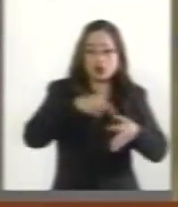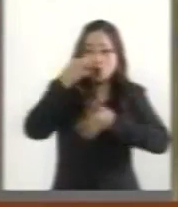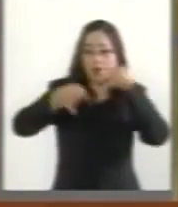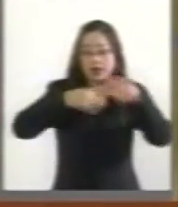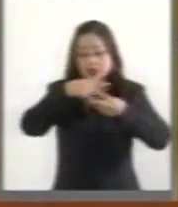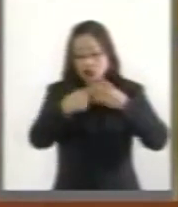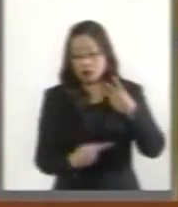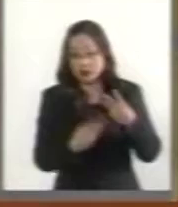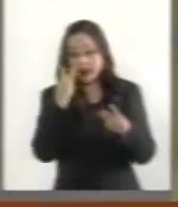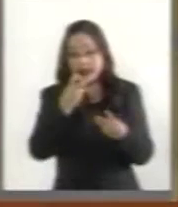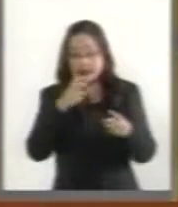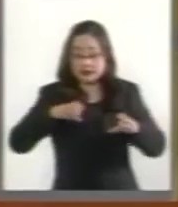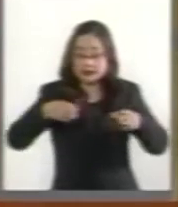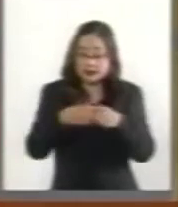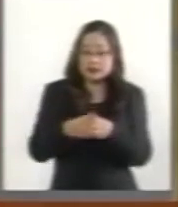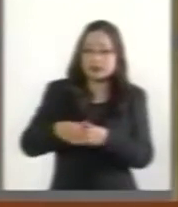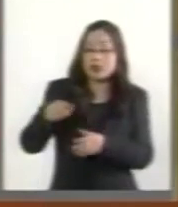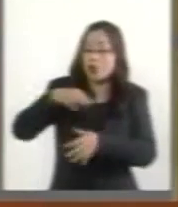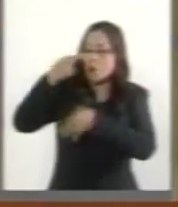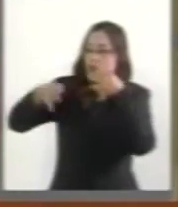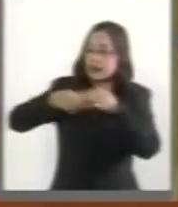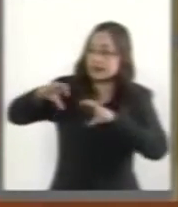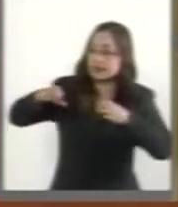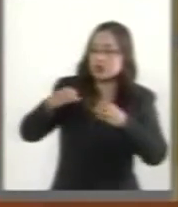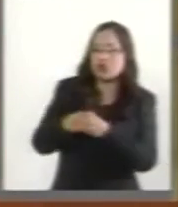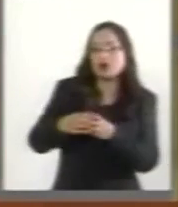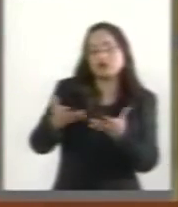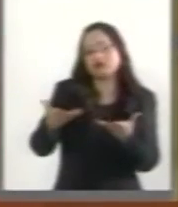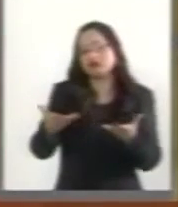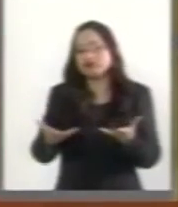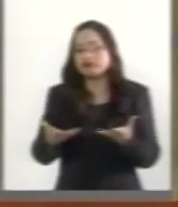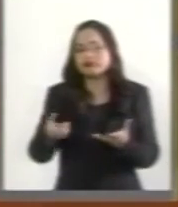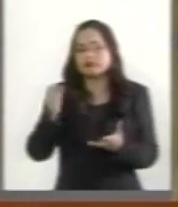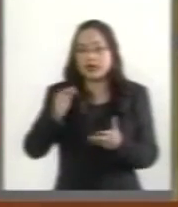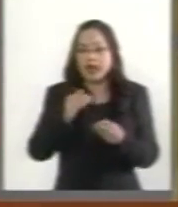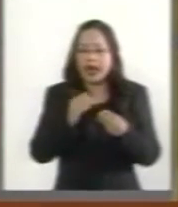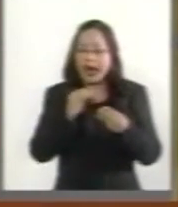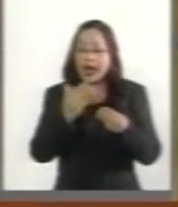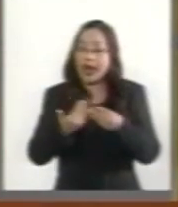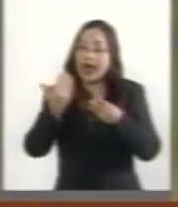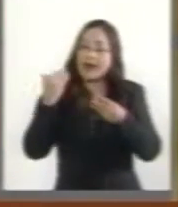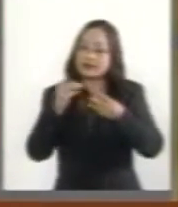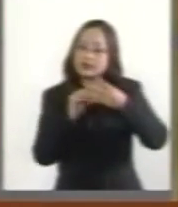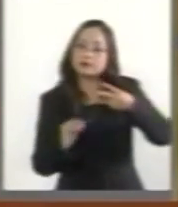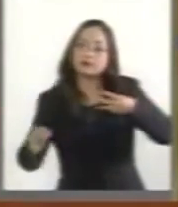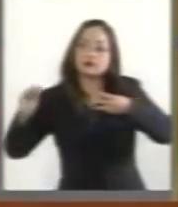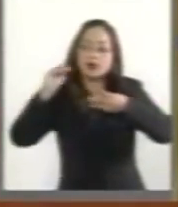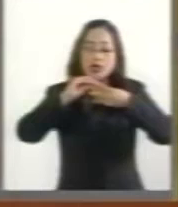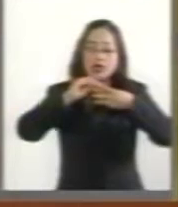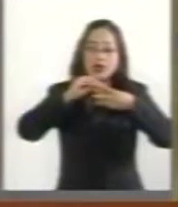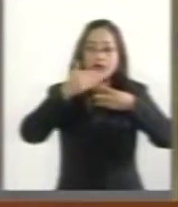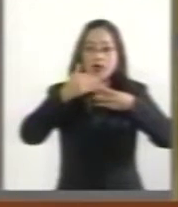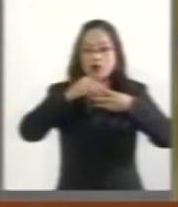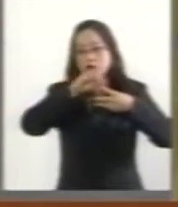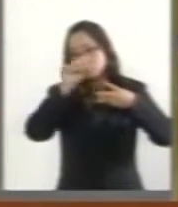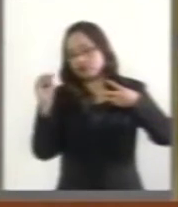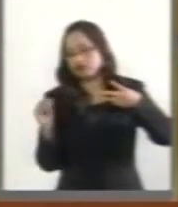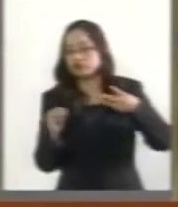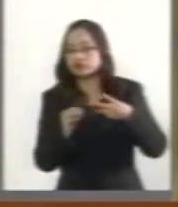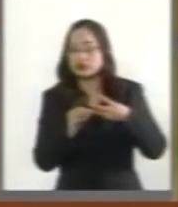comunicación. Tradicionalmente los medios de comunicación estuvieron en primer lugar. Ahora, bueno, están dentro de los tres